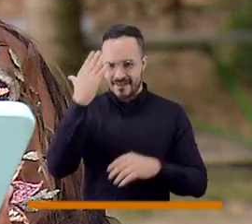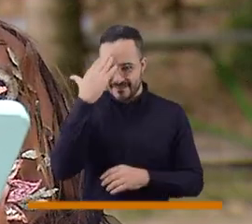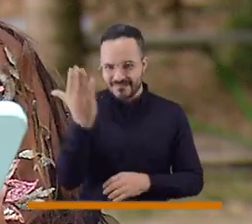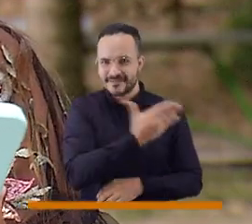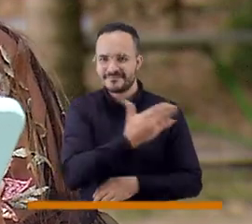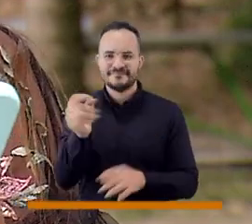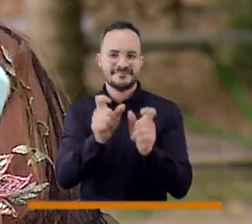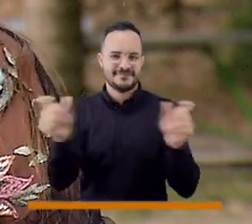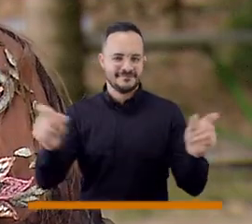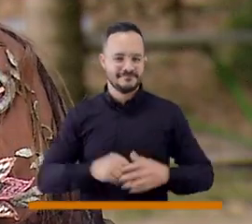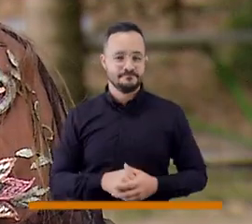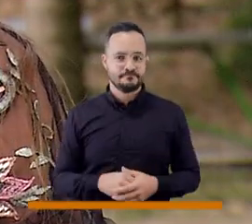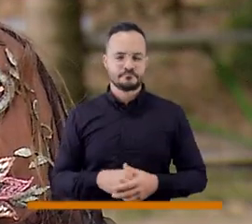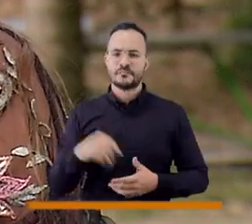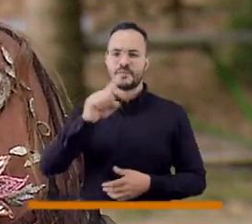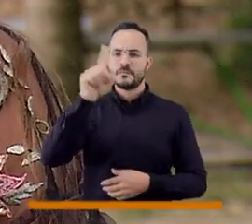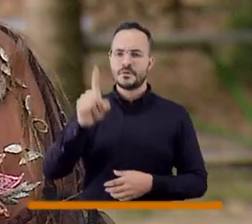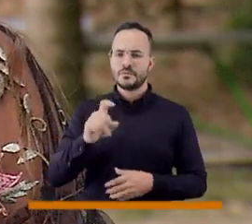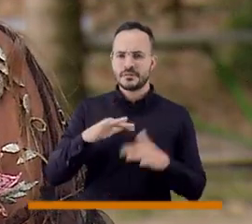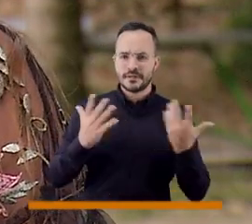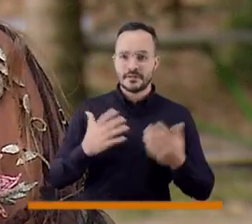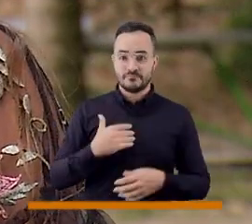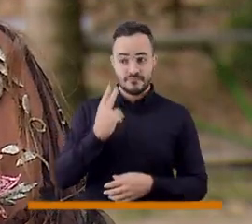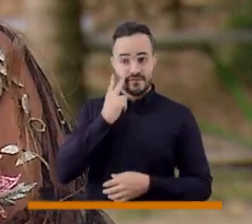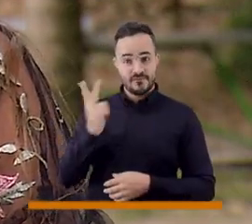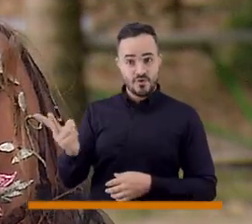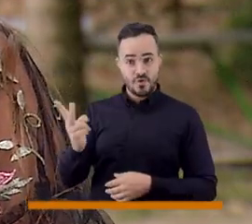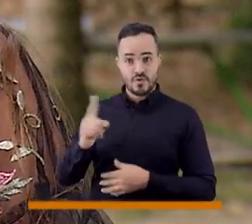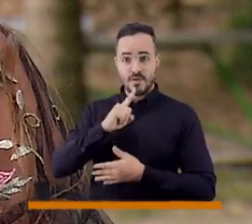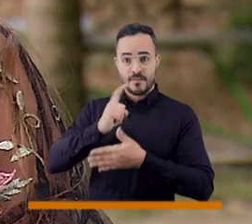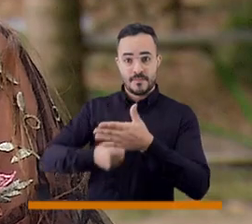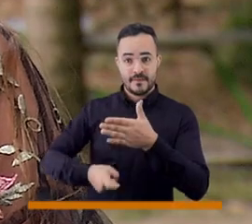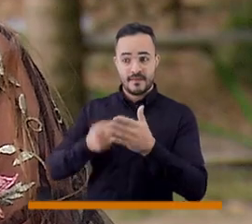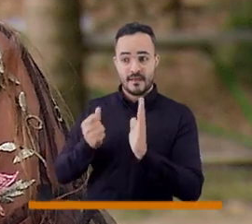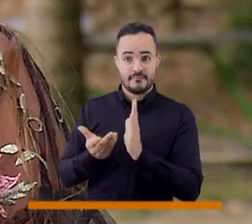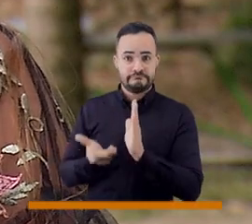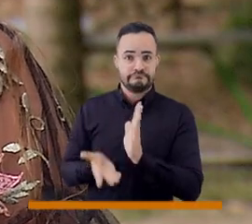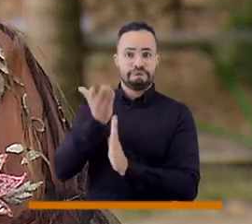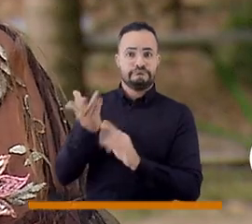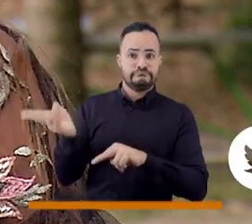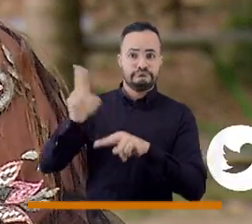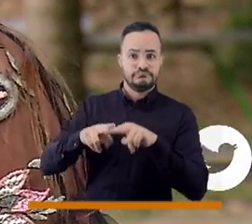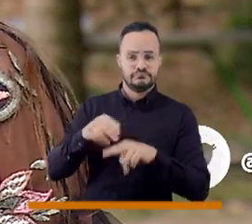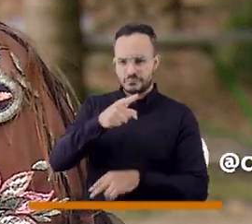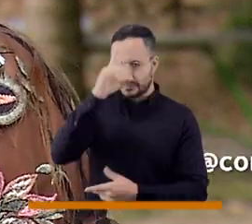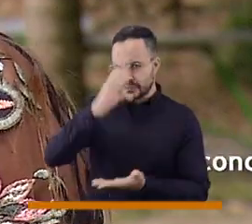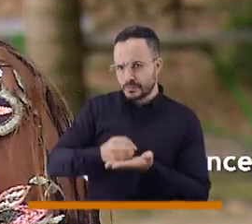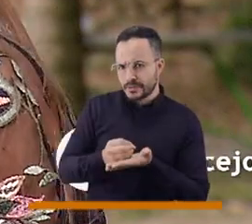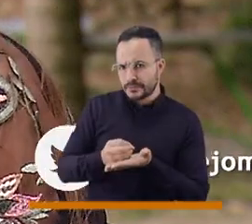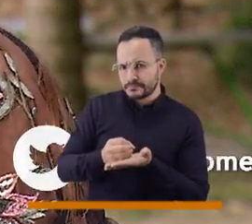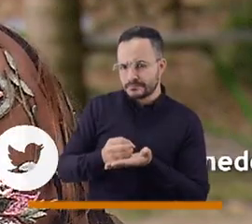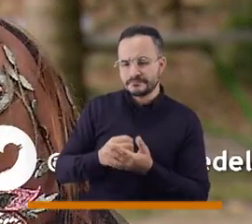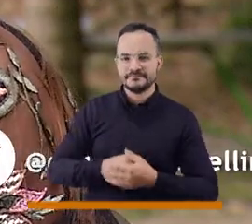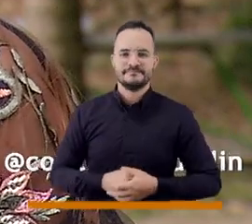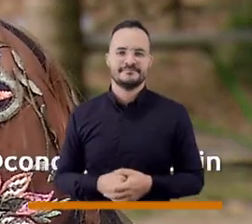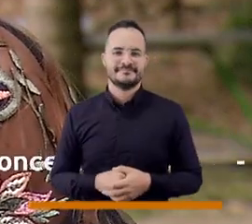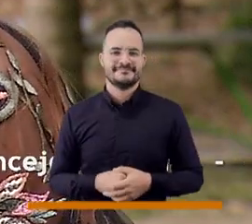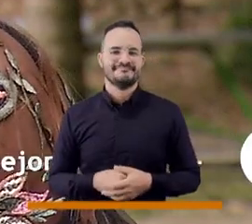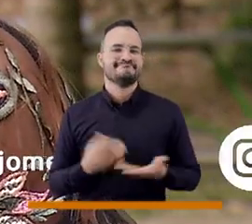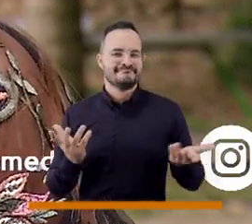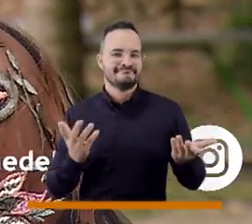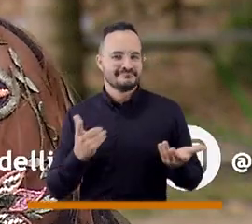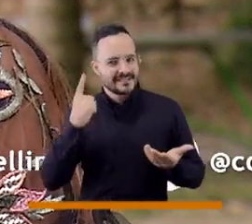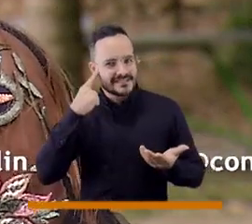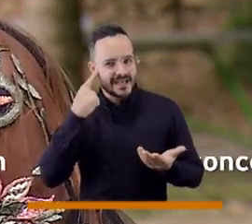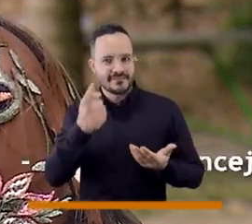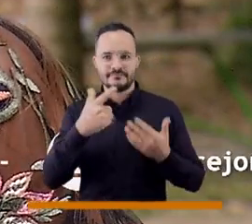pregunta del día de hoy es, ¿ya revisaste el aumento del impuesto predial y qué piensa al respecto? Recuerden que estamos en un